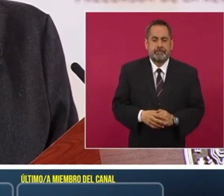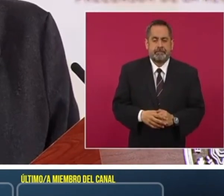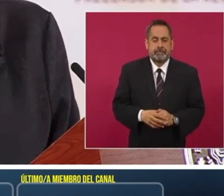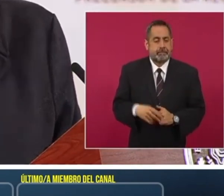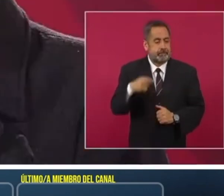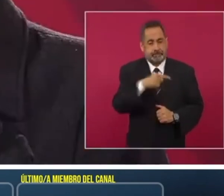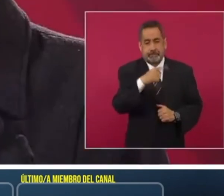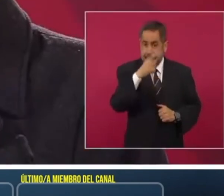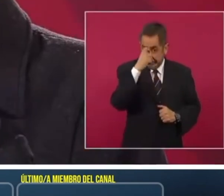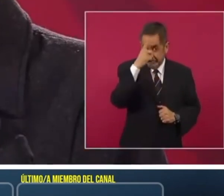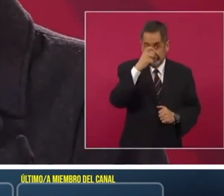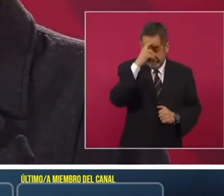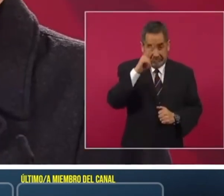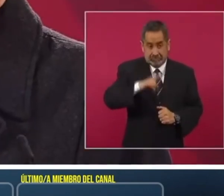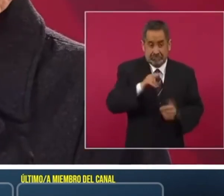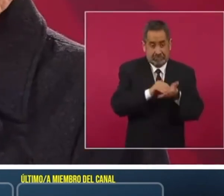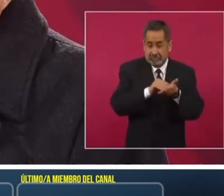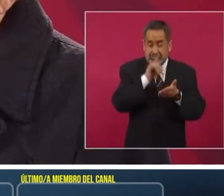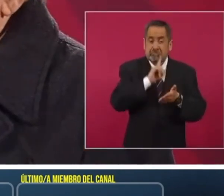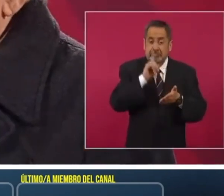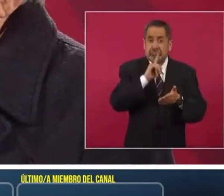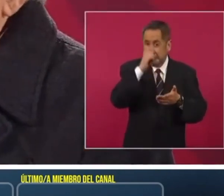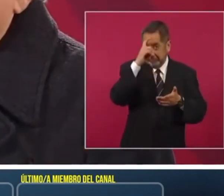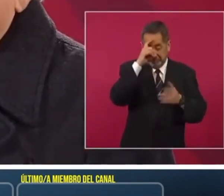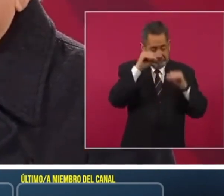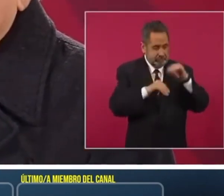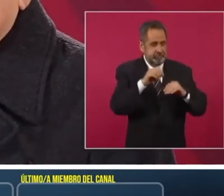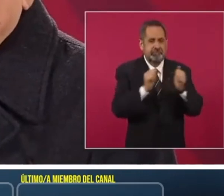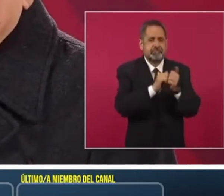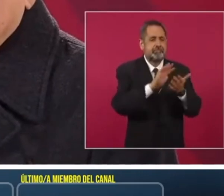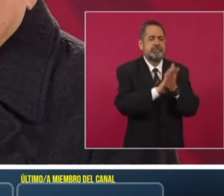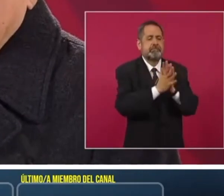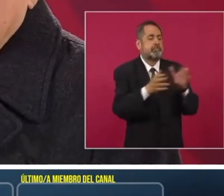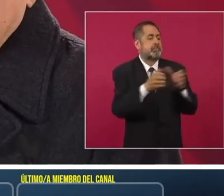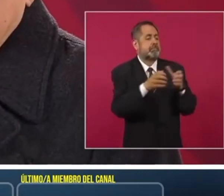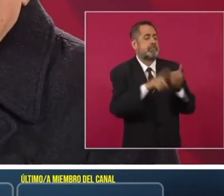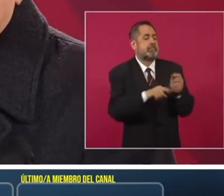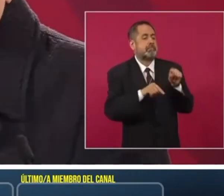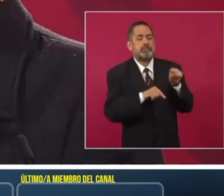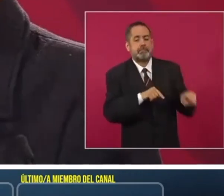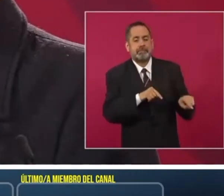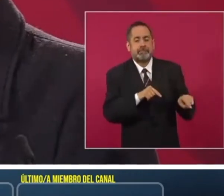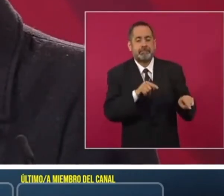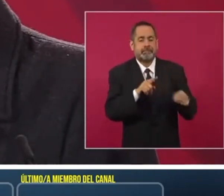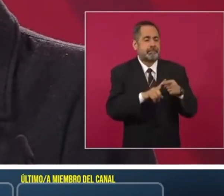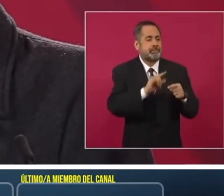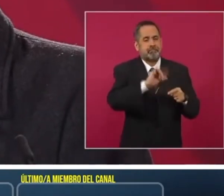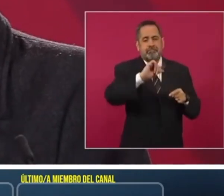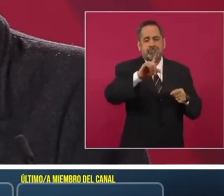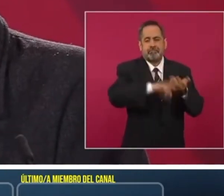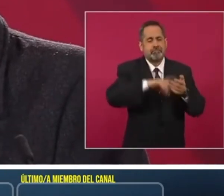Él inventó en contubernio con malos